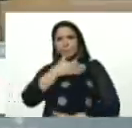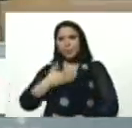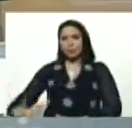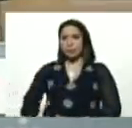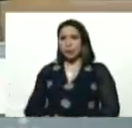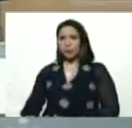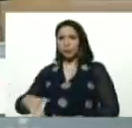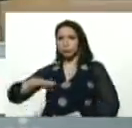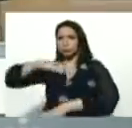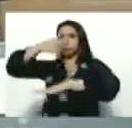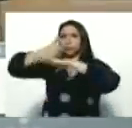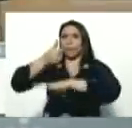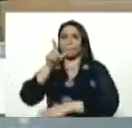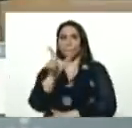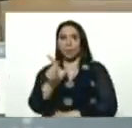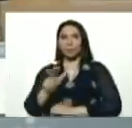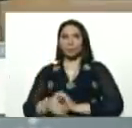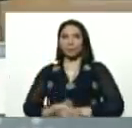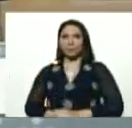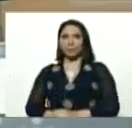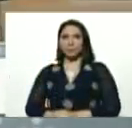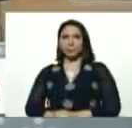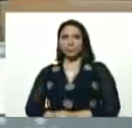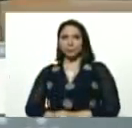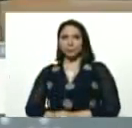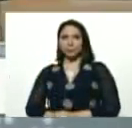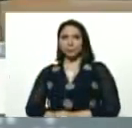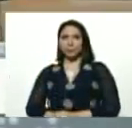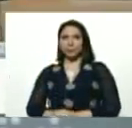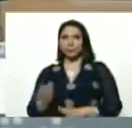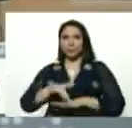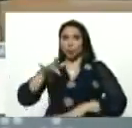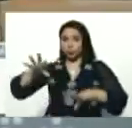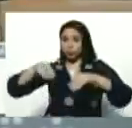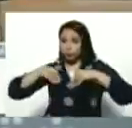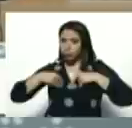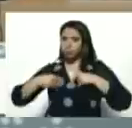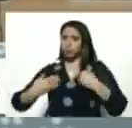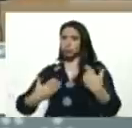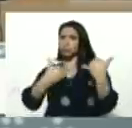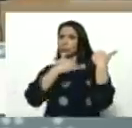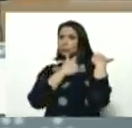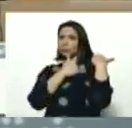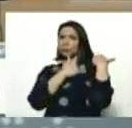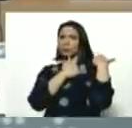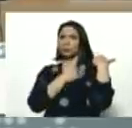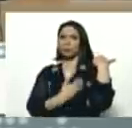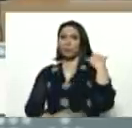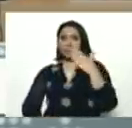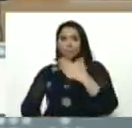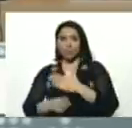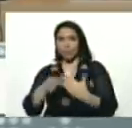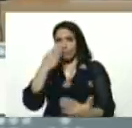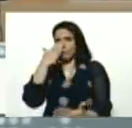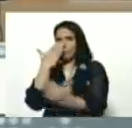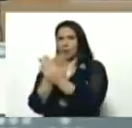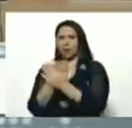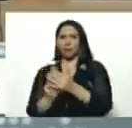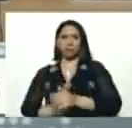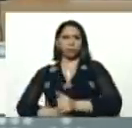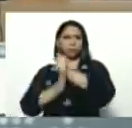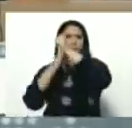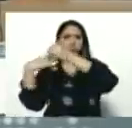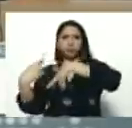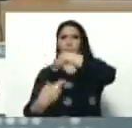Socialista Unido, de Venezuela, que me toca asumir, este papel, de ir al frente, en el liderazgo, de la